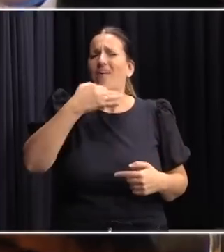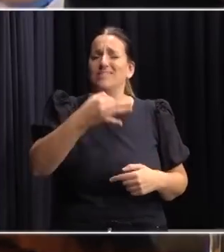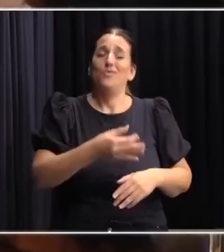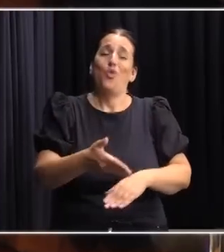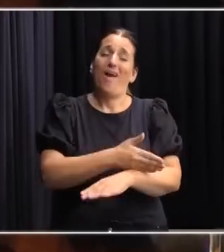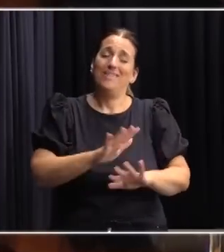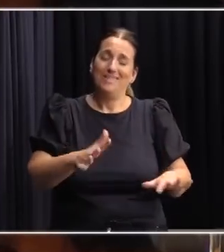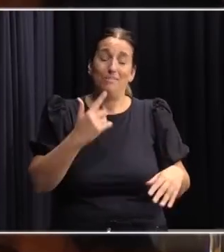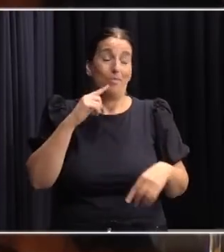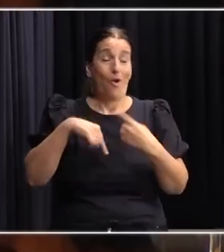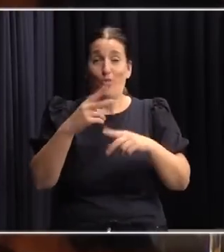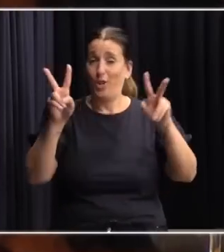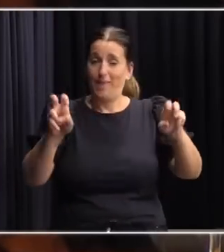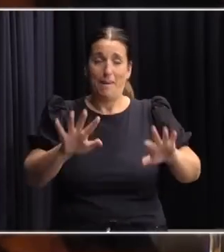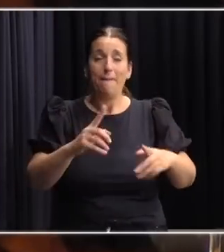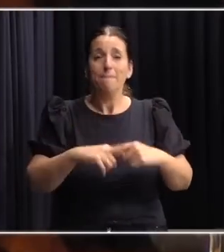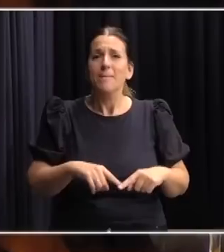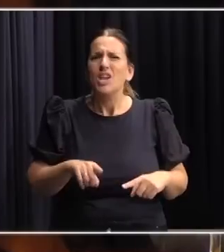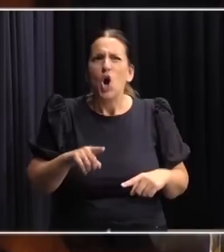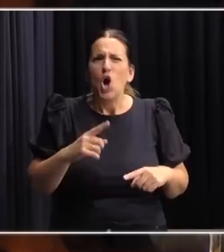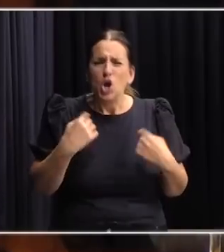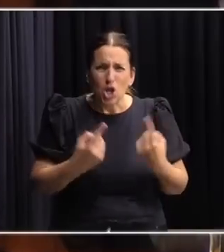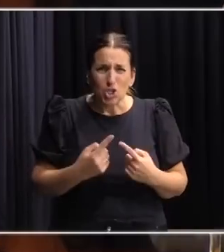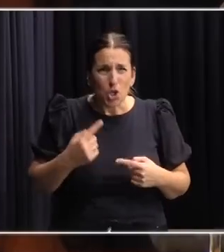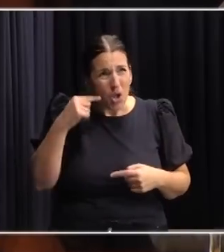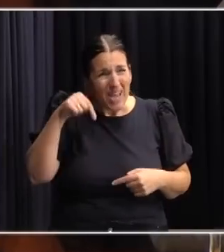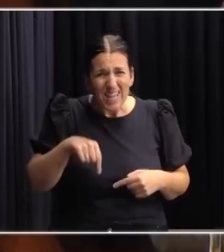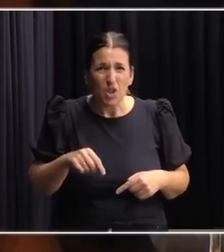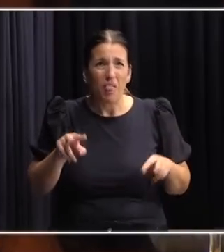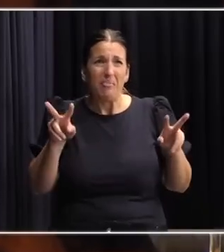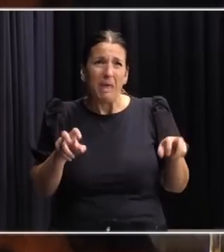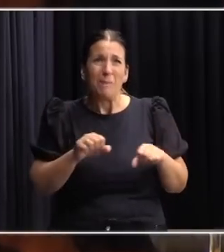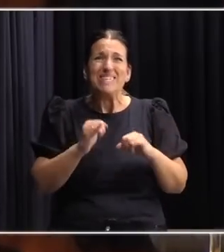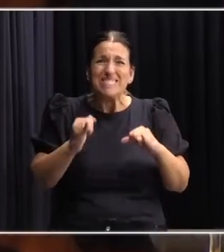y me fui para otro lado, no consideramos que esto tenga un costo político.